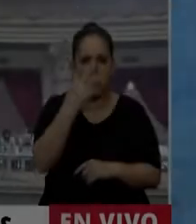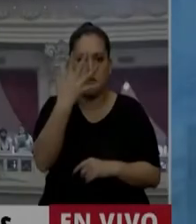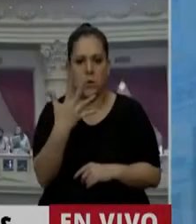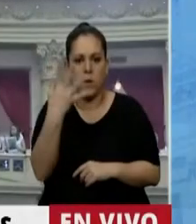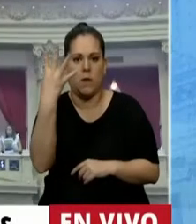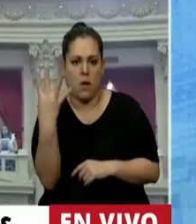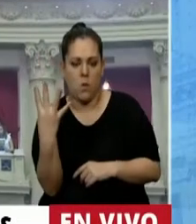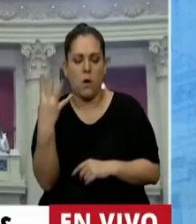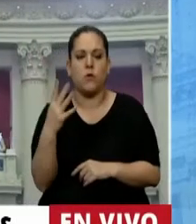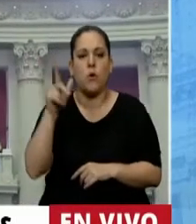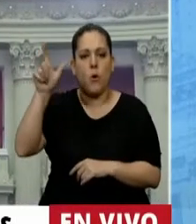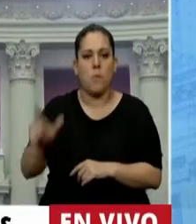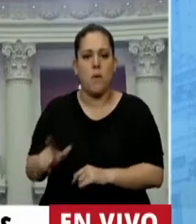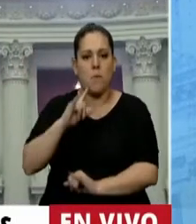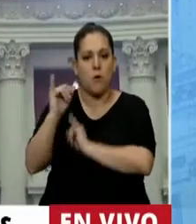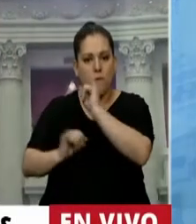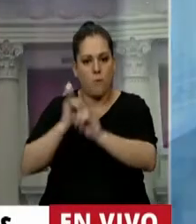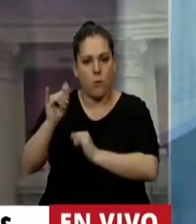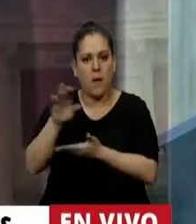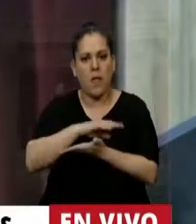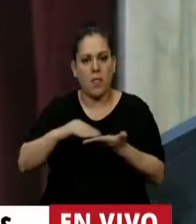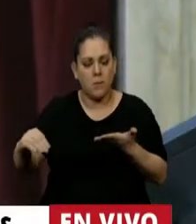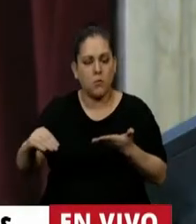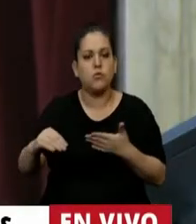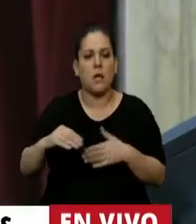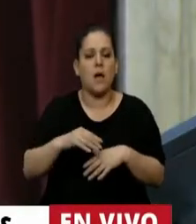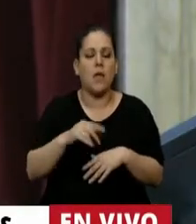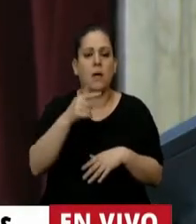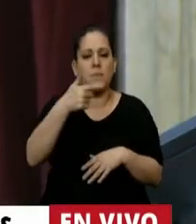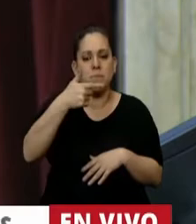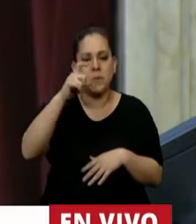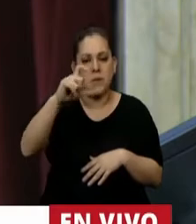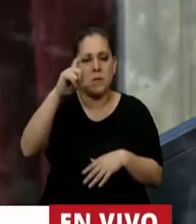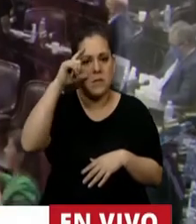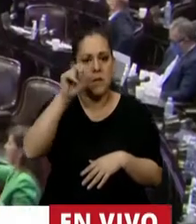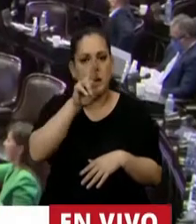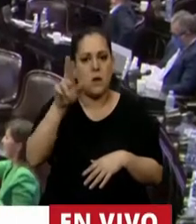Como miembro informante tiene la palabra la diputada Gabriela Cerruti.